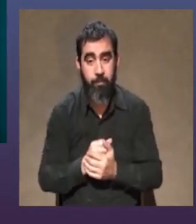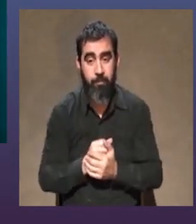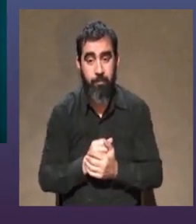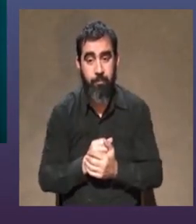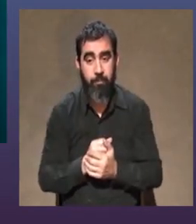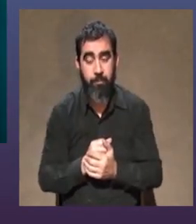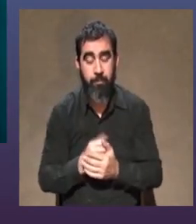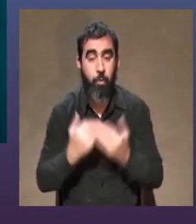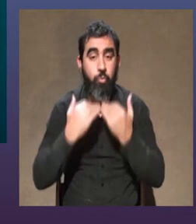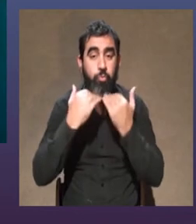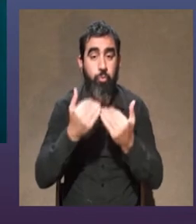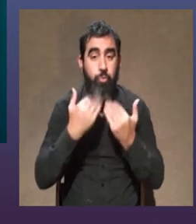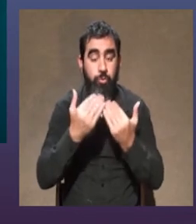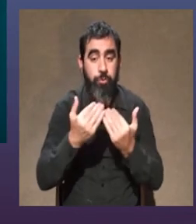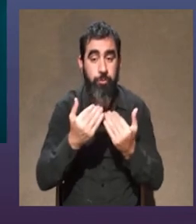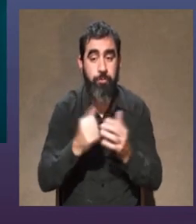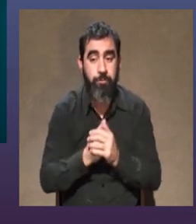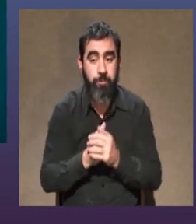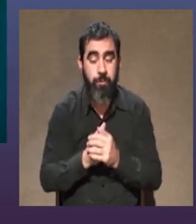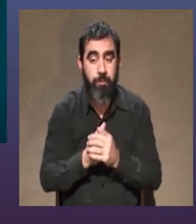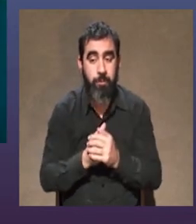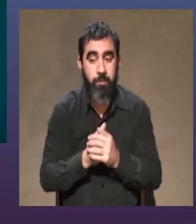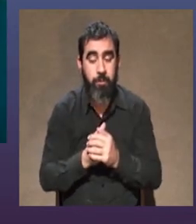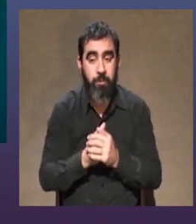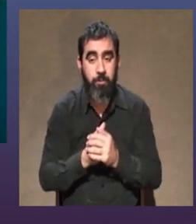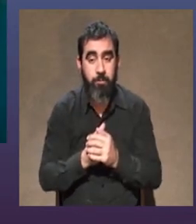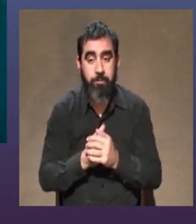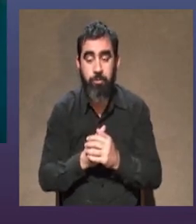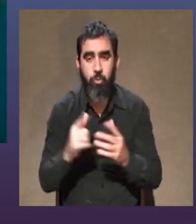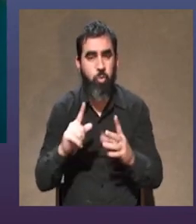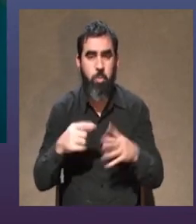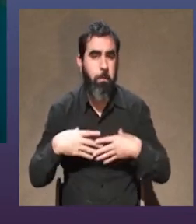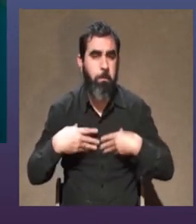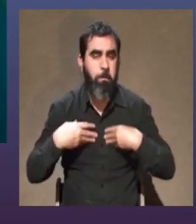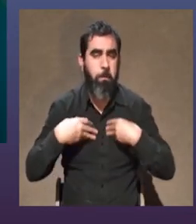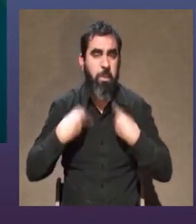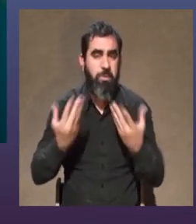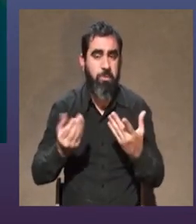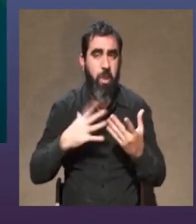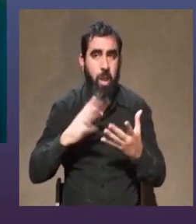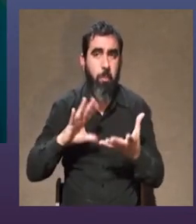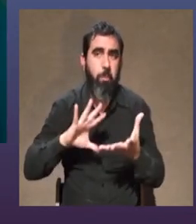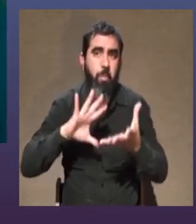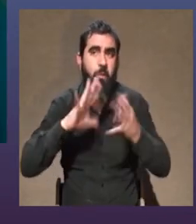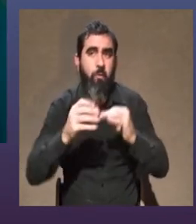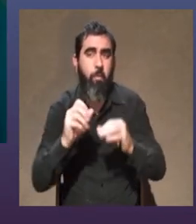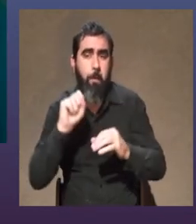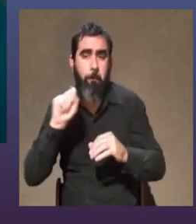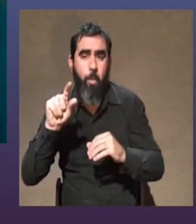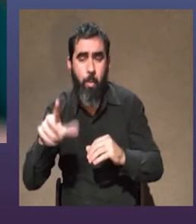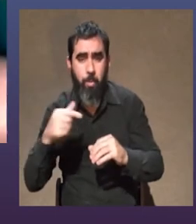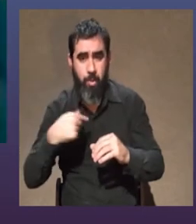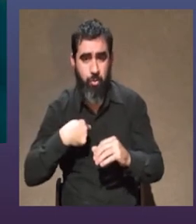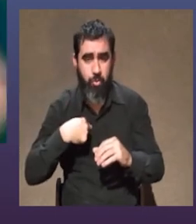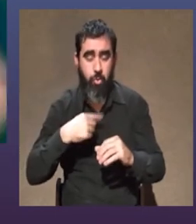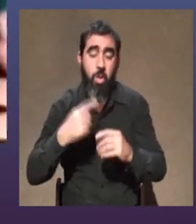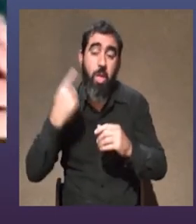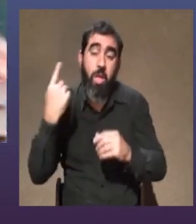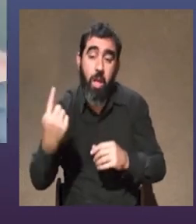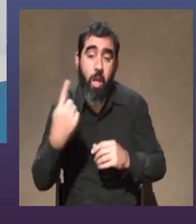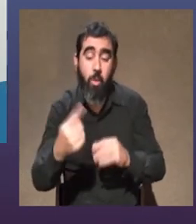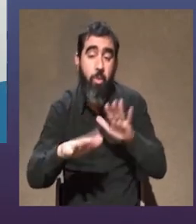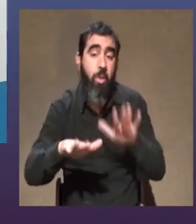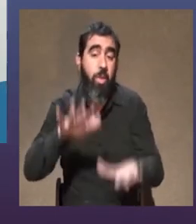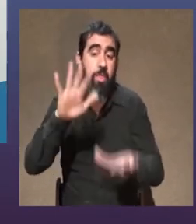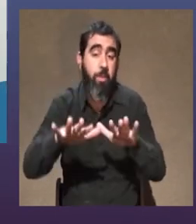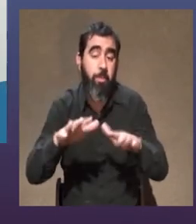no sé yo pienso como no me siento muy como que tengo un estilo particular creo que los estilos cambian según